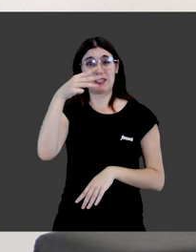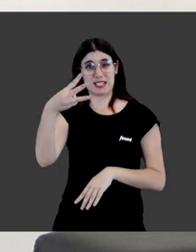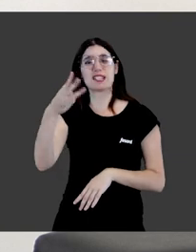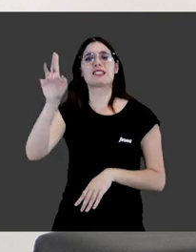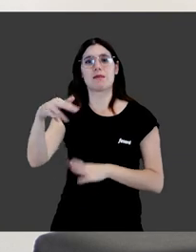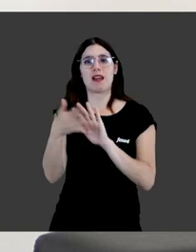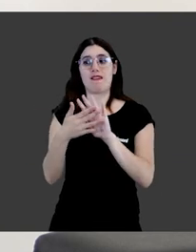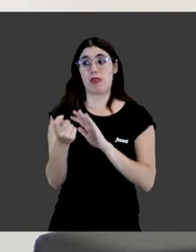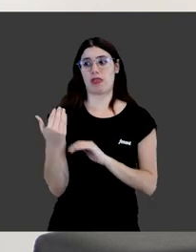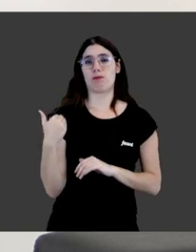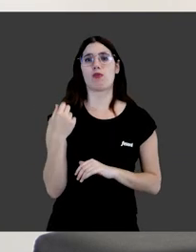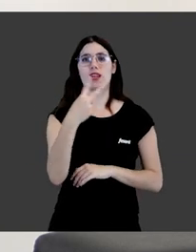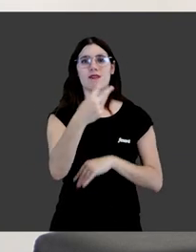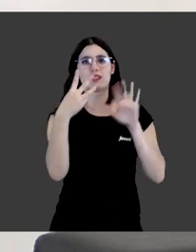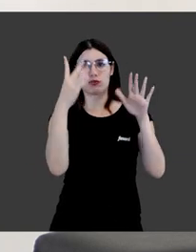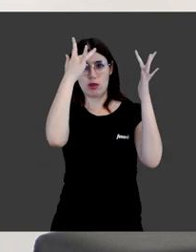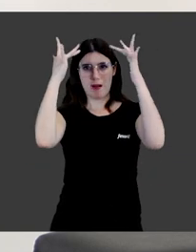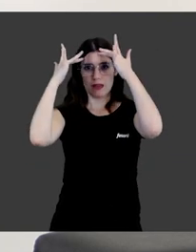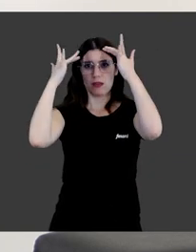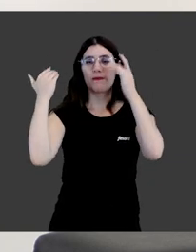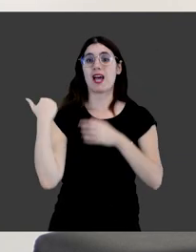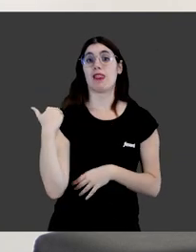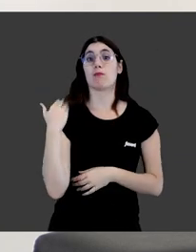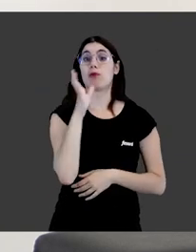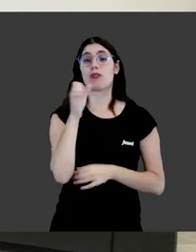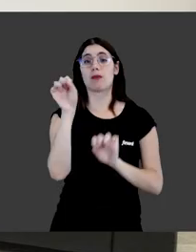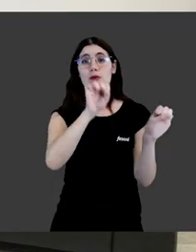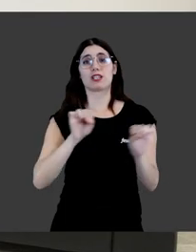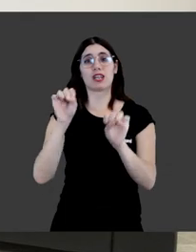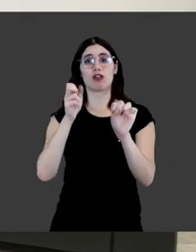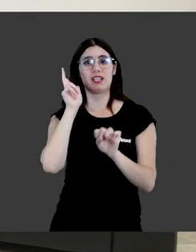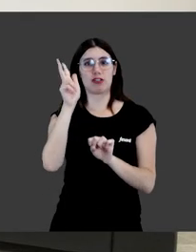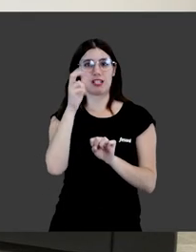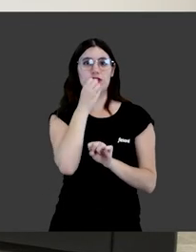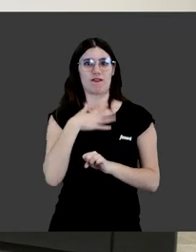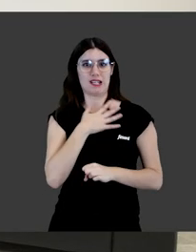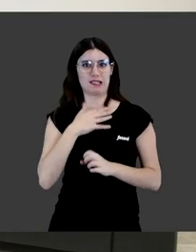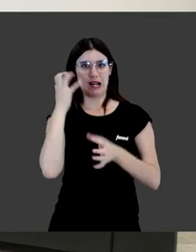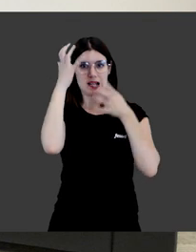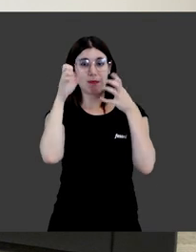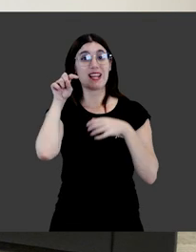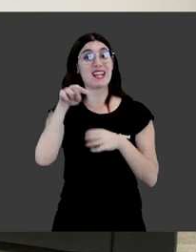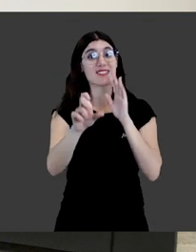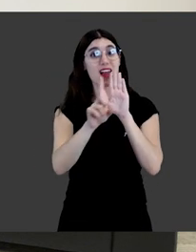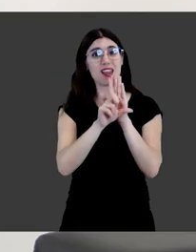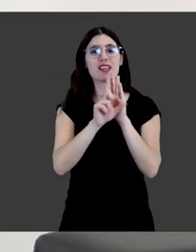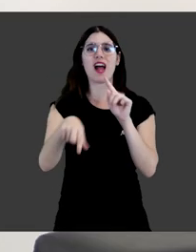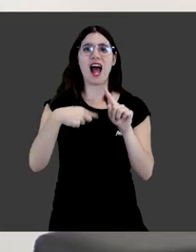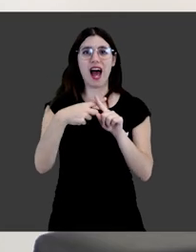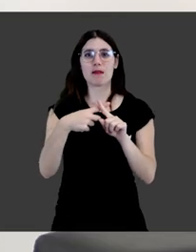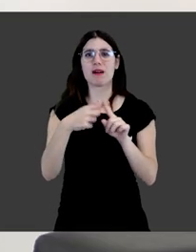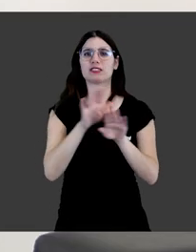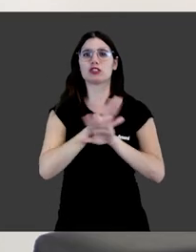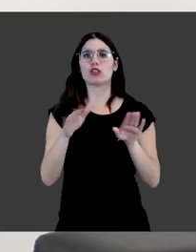barra 2023, más reciente, 28 de marzo, de protección de los derechos y el bienestar de los animales. Esta ley,